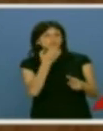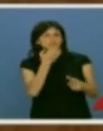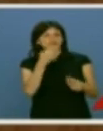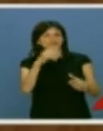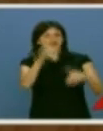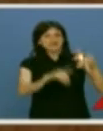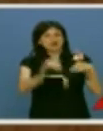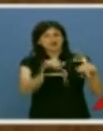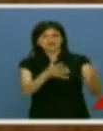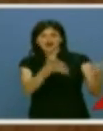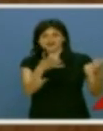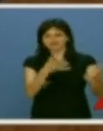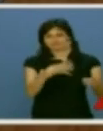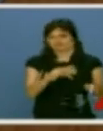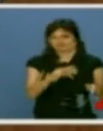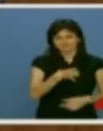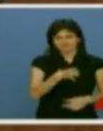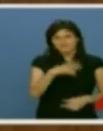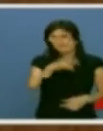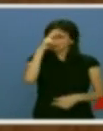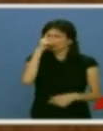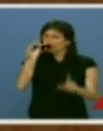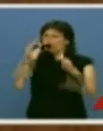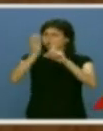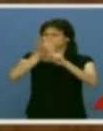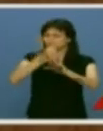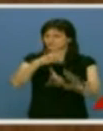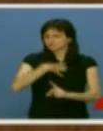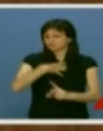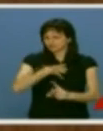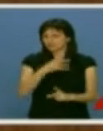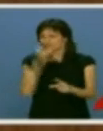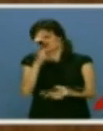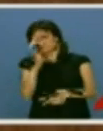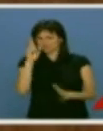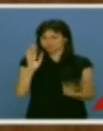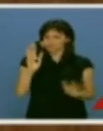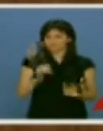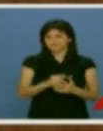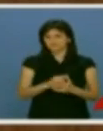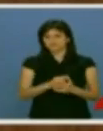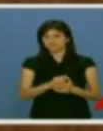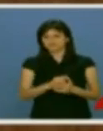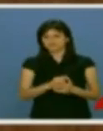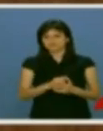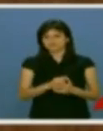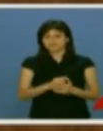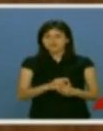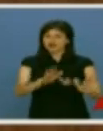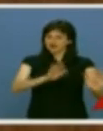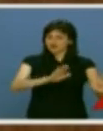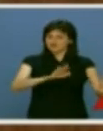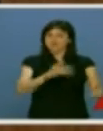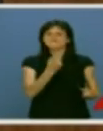estas elecciones. Me preocupa no haber alcanzado mi objetivo. Me preocupa, calma, calma la bancada que nos queda mucho,